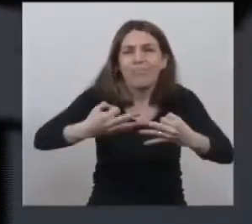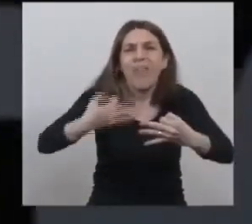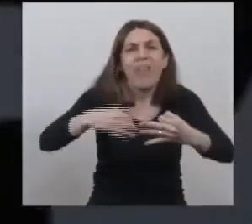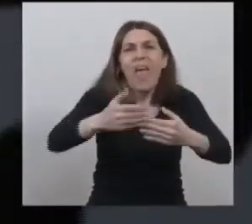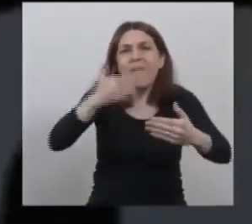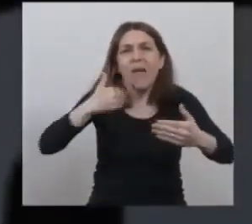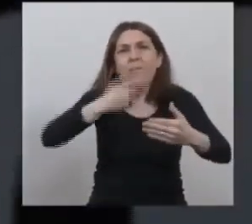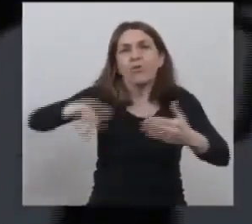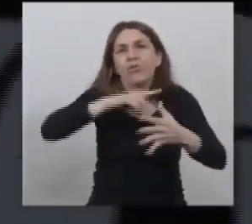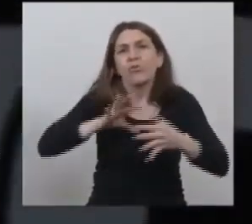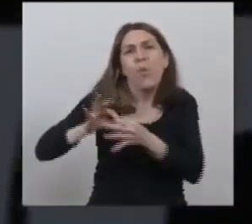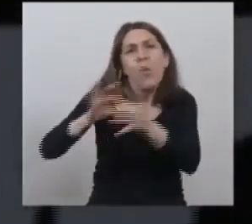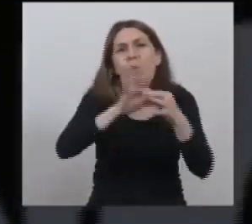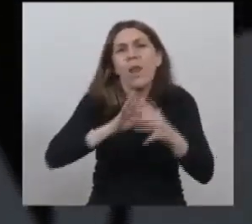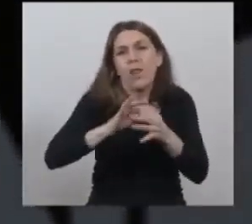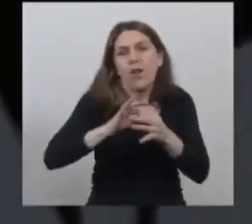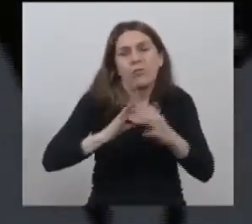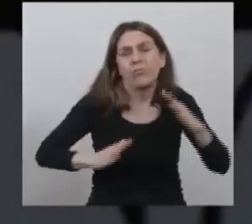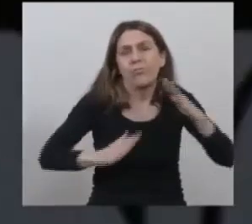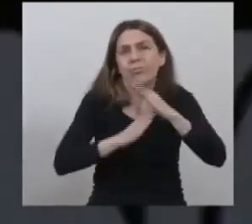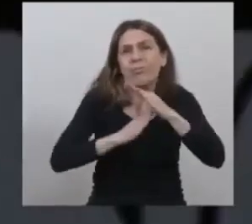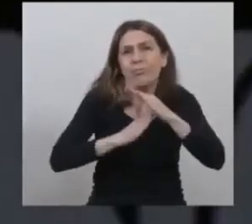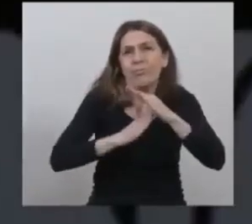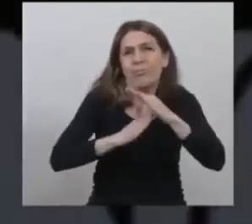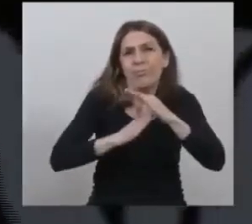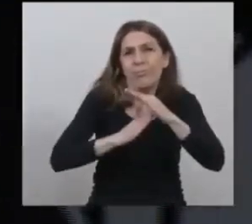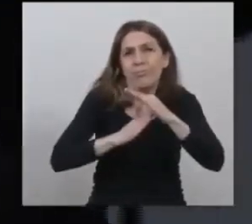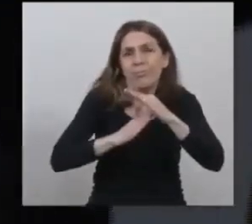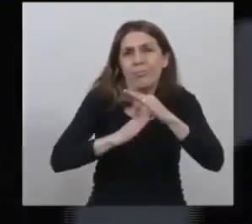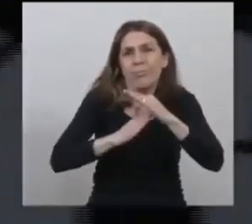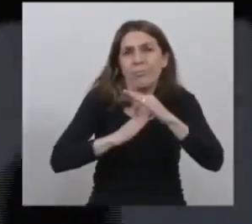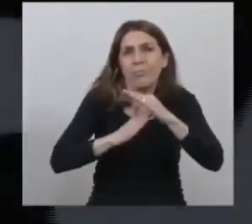unidos que nunca y cada vez